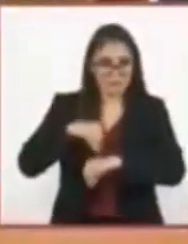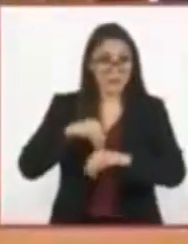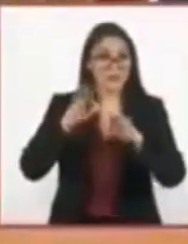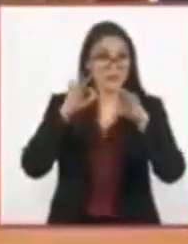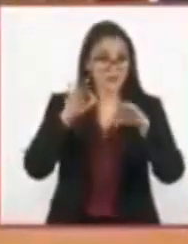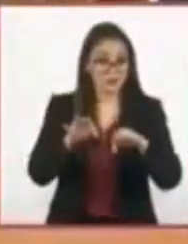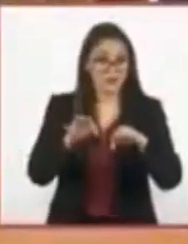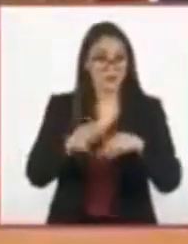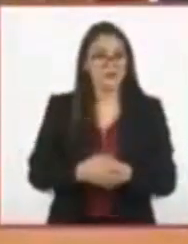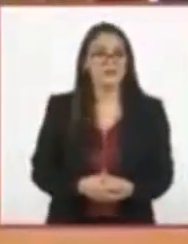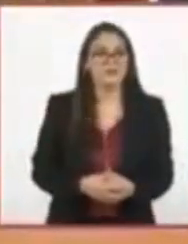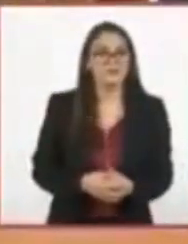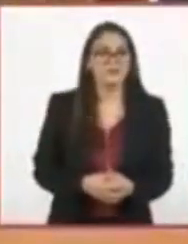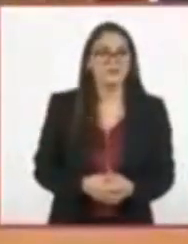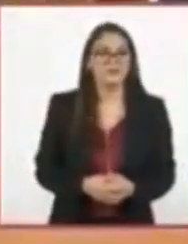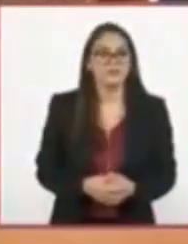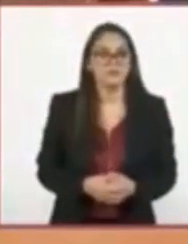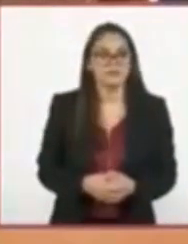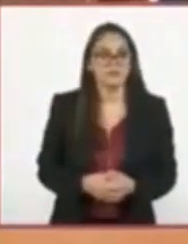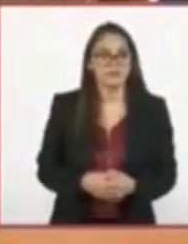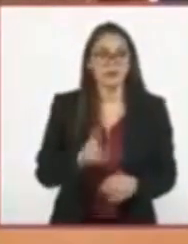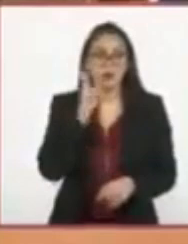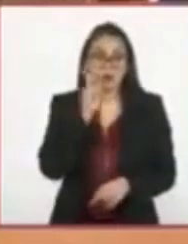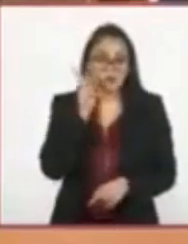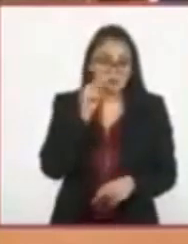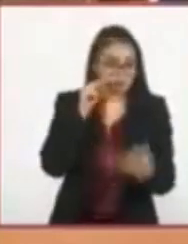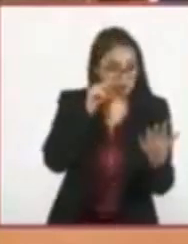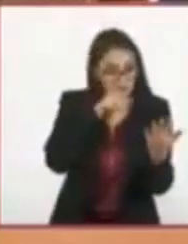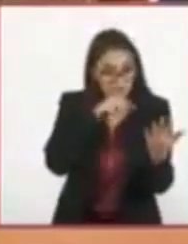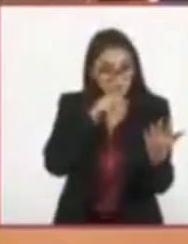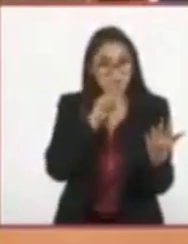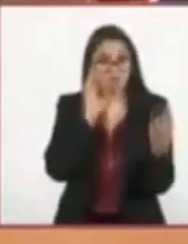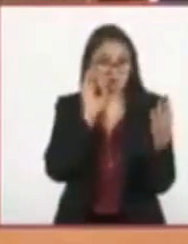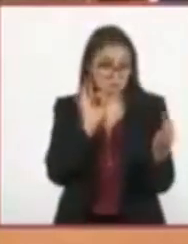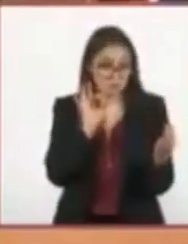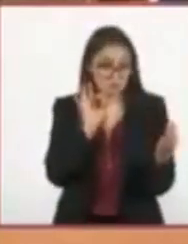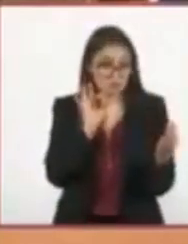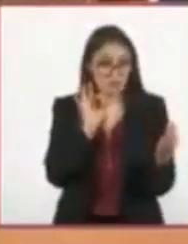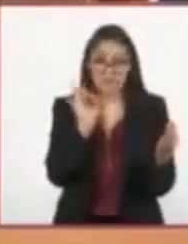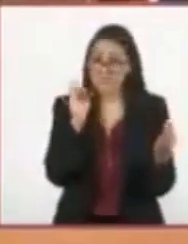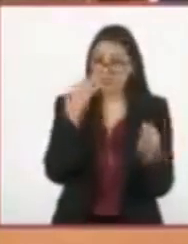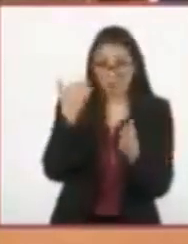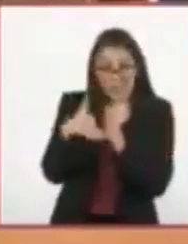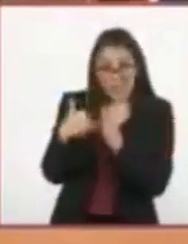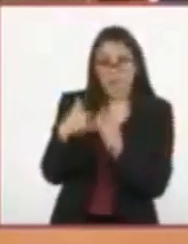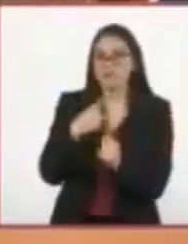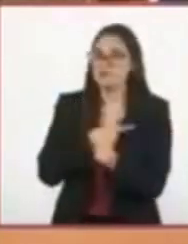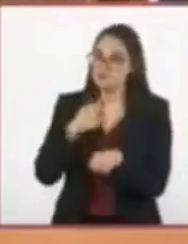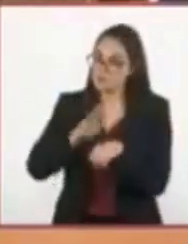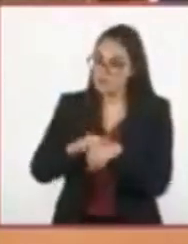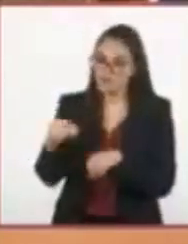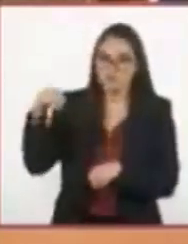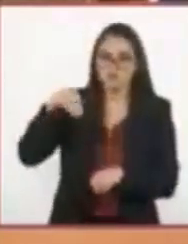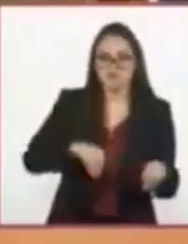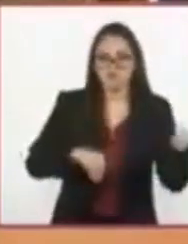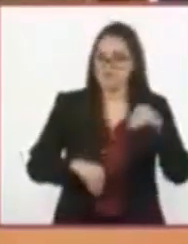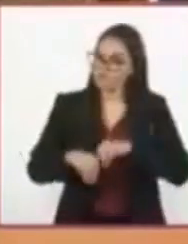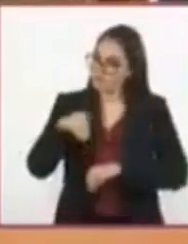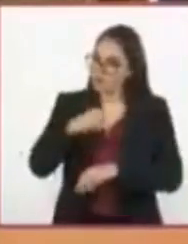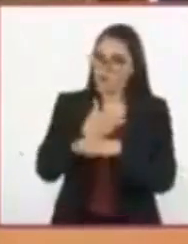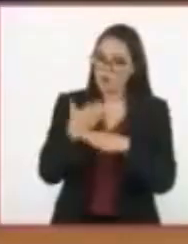Probemos la mezcla y si es necesario, lo seguimos ajustando. Por ejemplo,